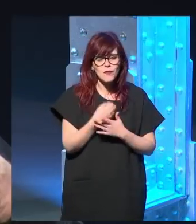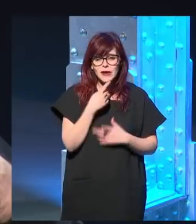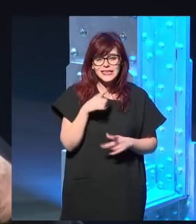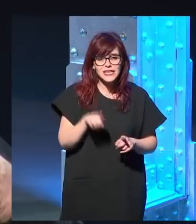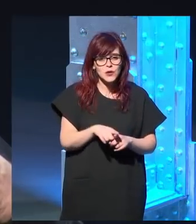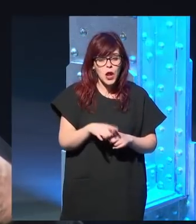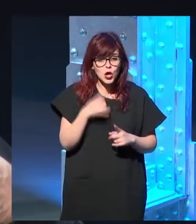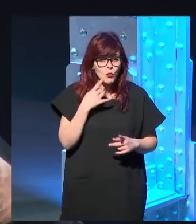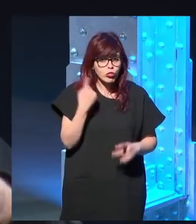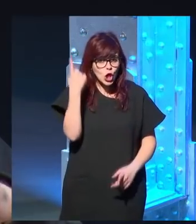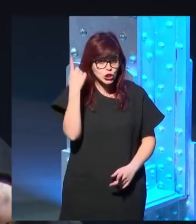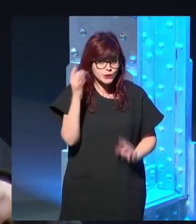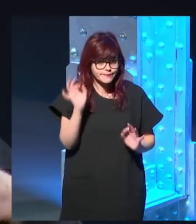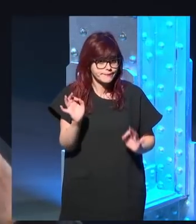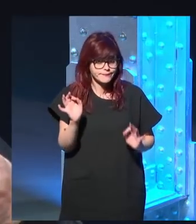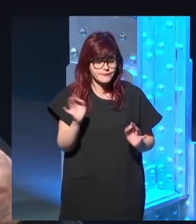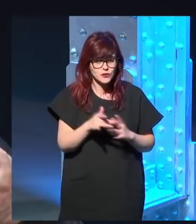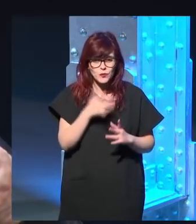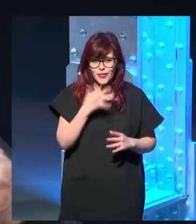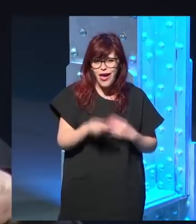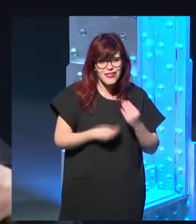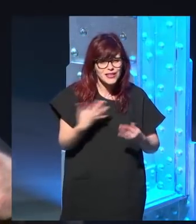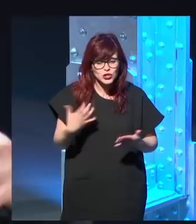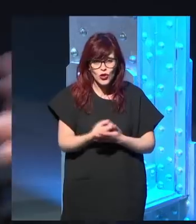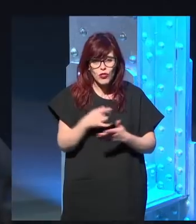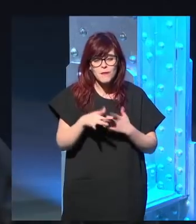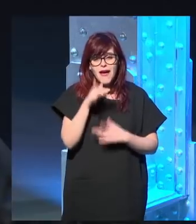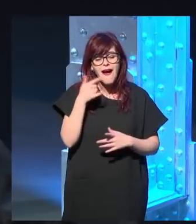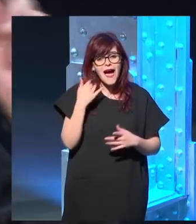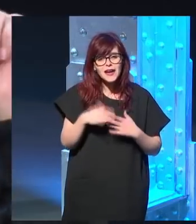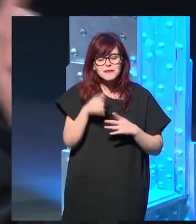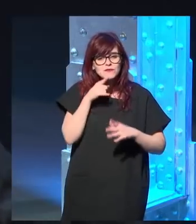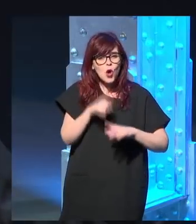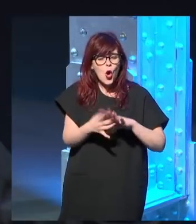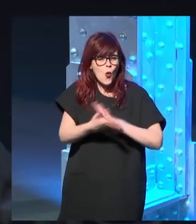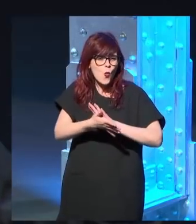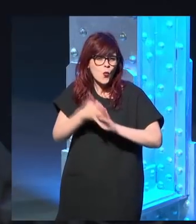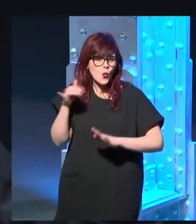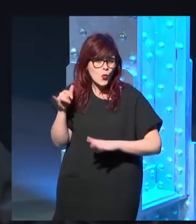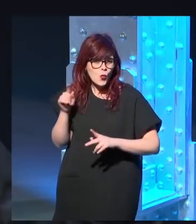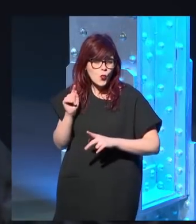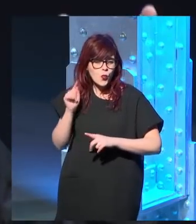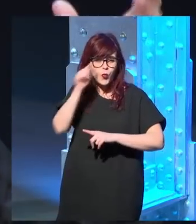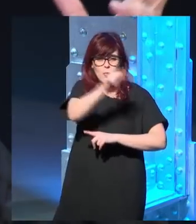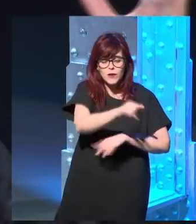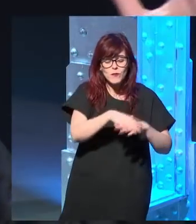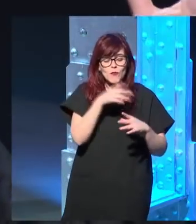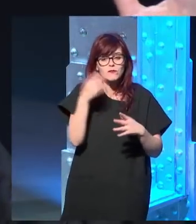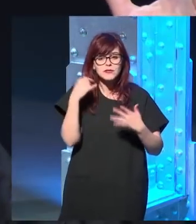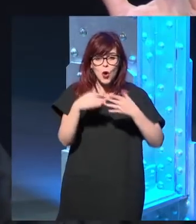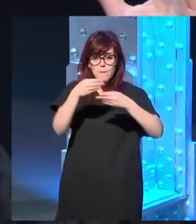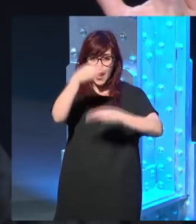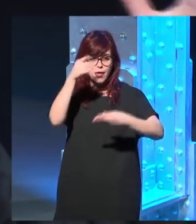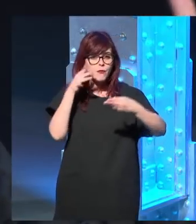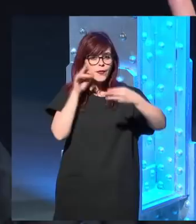era prácticamente un dios ¿no? podía hacerlo todo podía viajar a la velocidad de la luz podía ver a través de las paredes tenía tanta